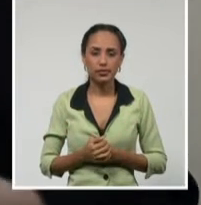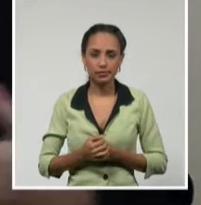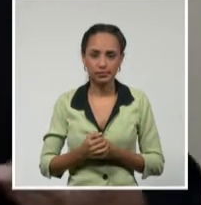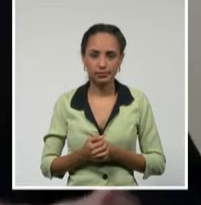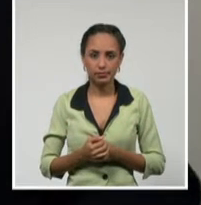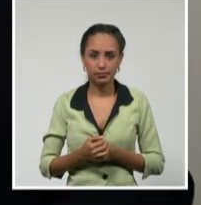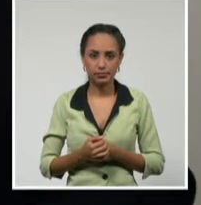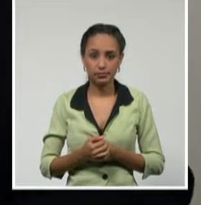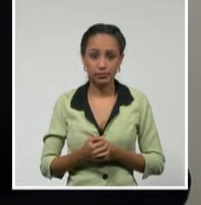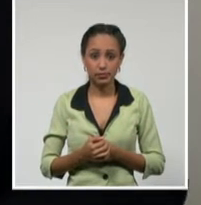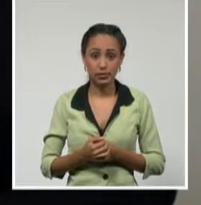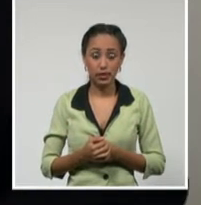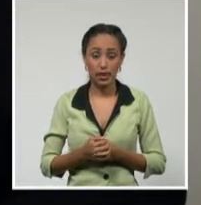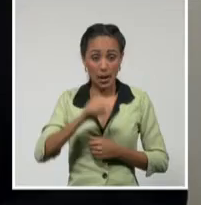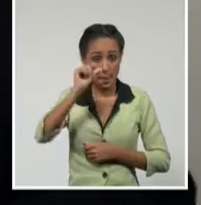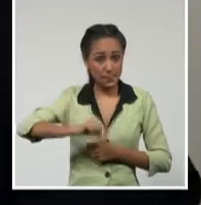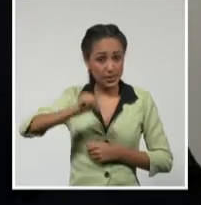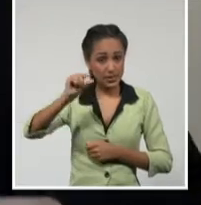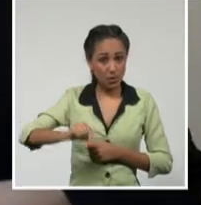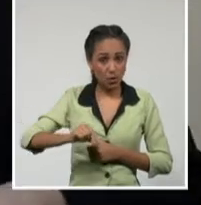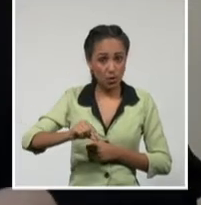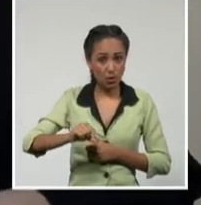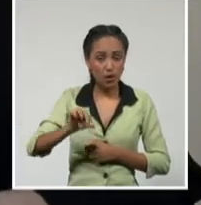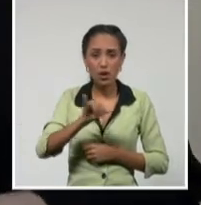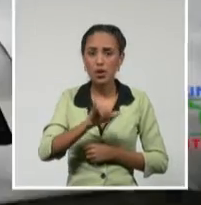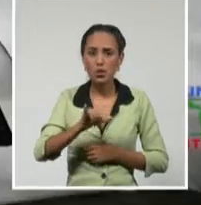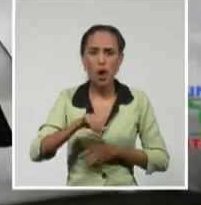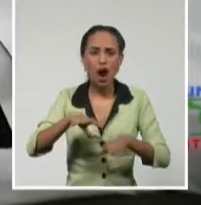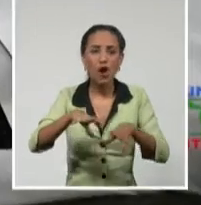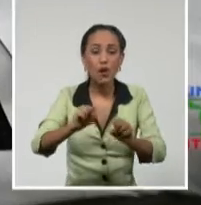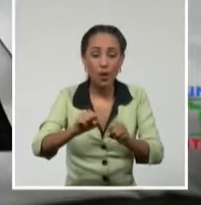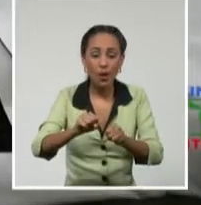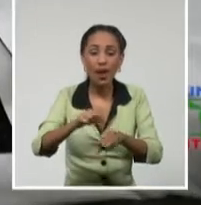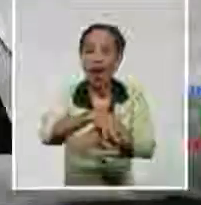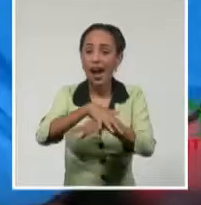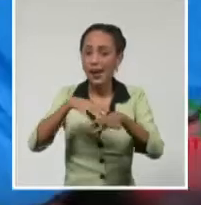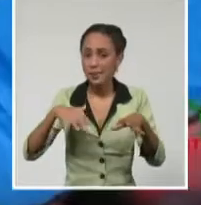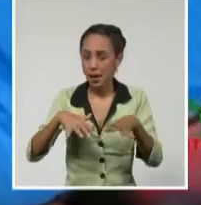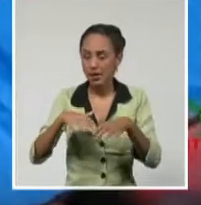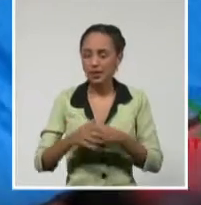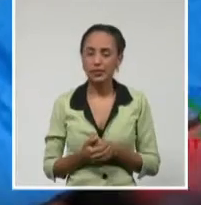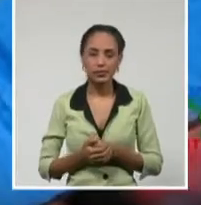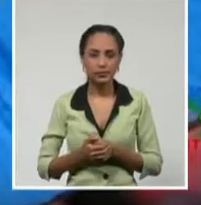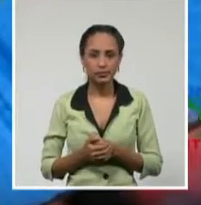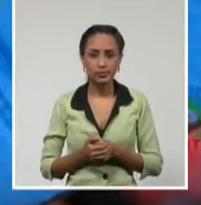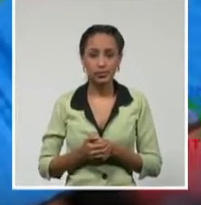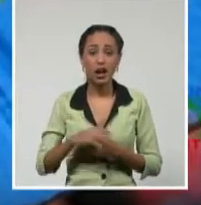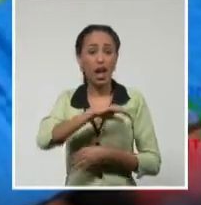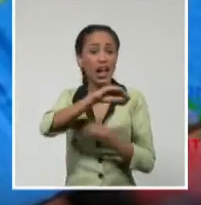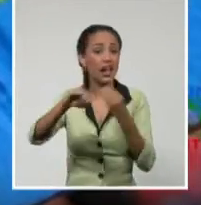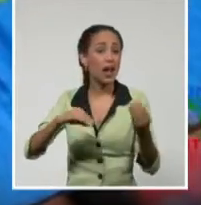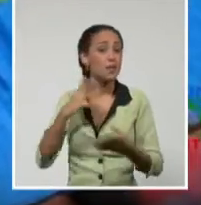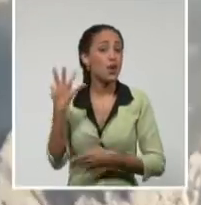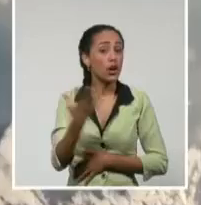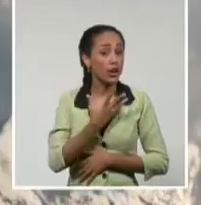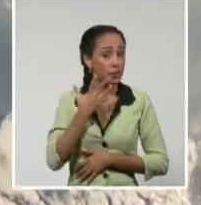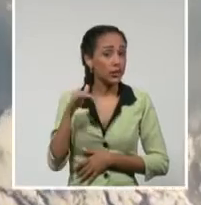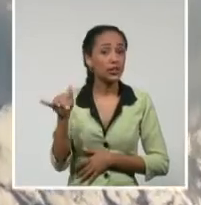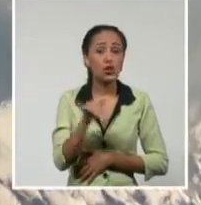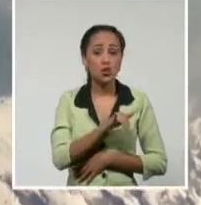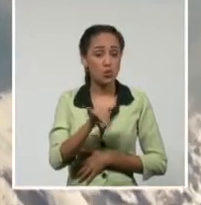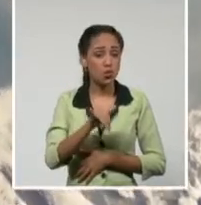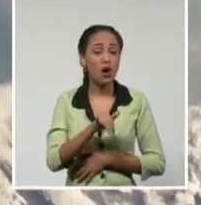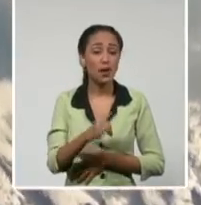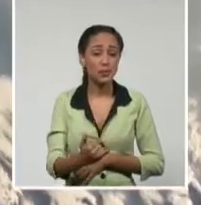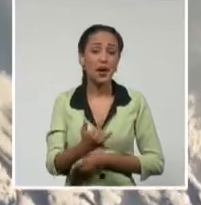desplaza cada vez más a los hábitats de especies salvajes. Si bien el cambio climático tiene una importante participación